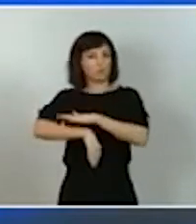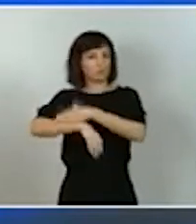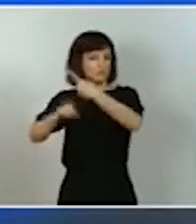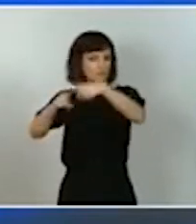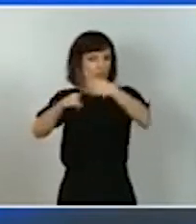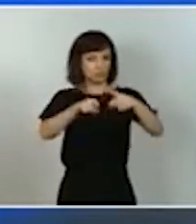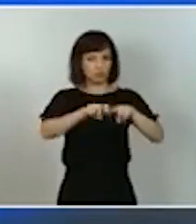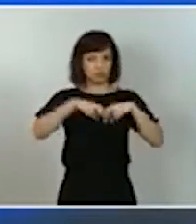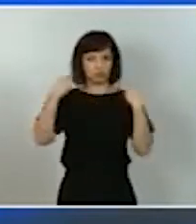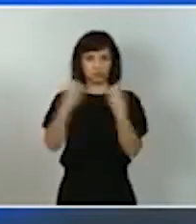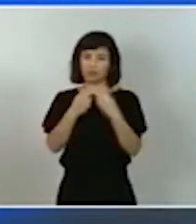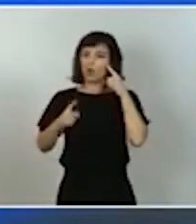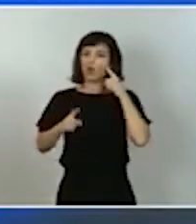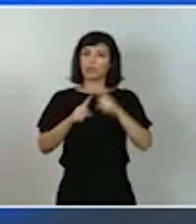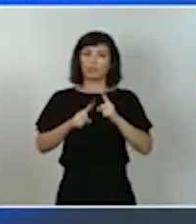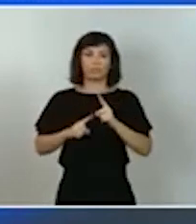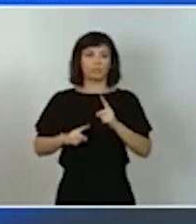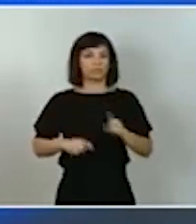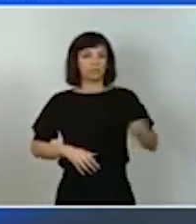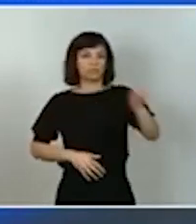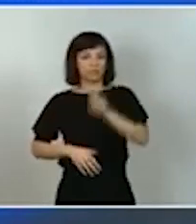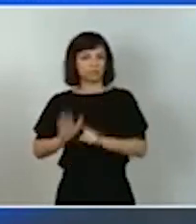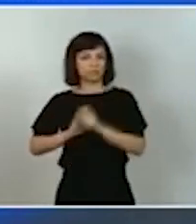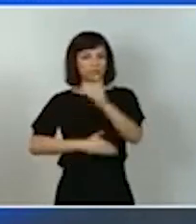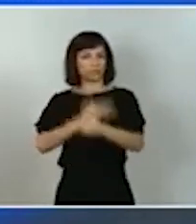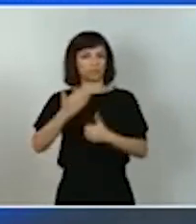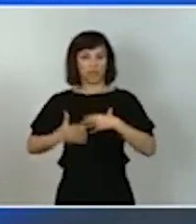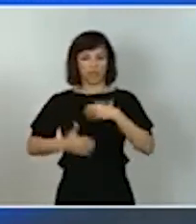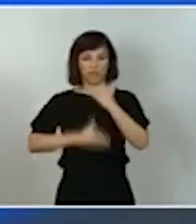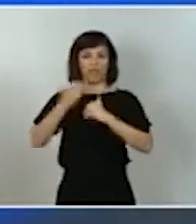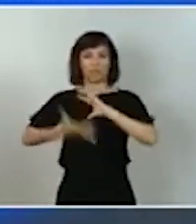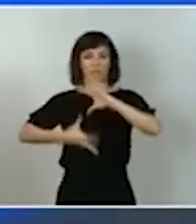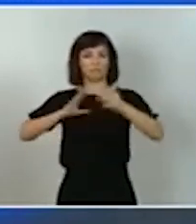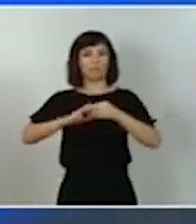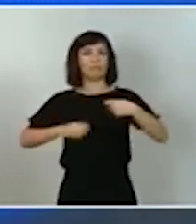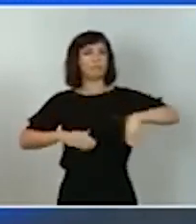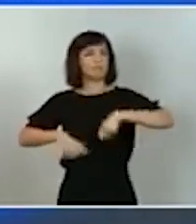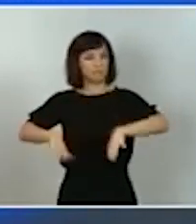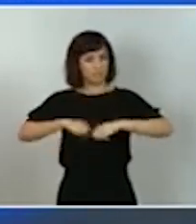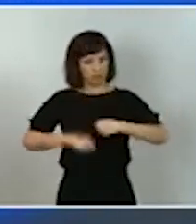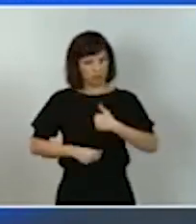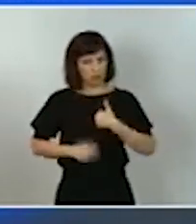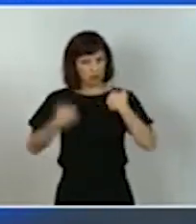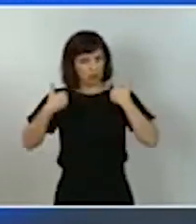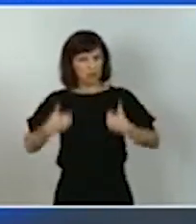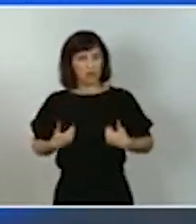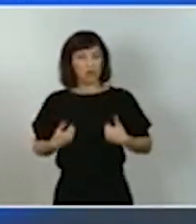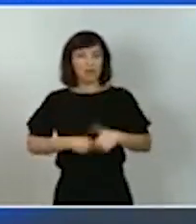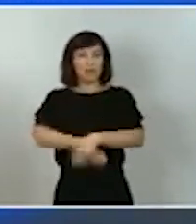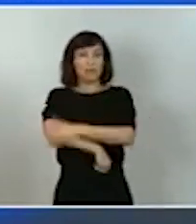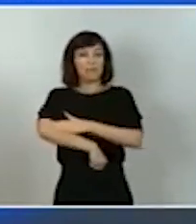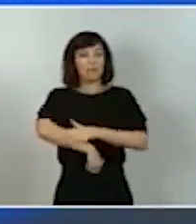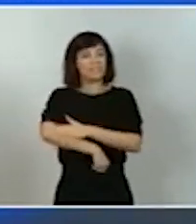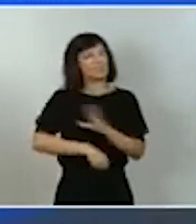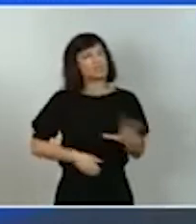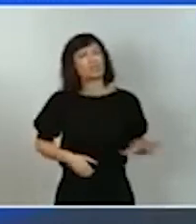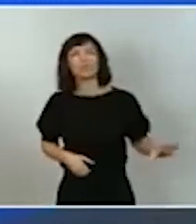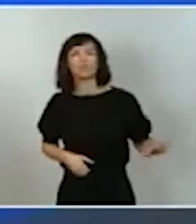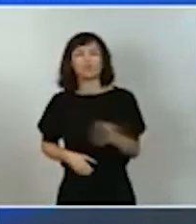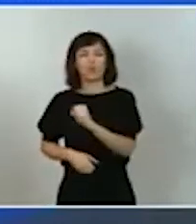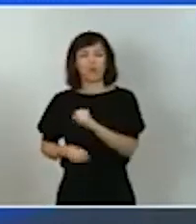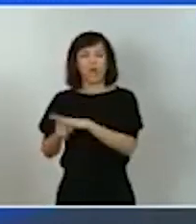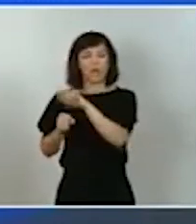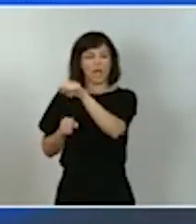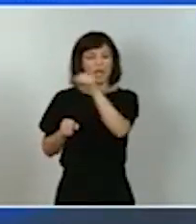transformación y resiliencia que presidiré yo personalmente en el que participarán todos los ministros y ministras de las áreas de gobierno con mayor vinculación